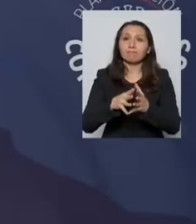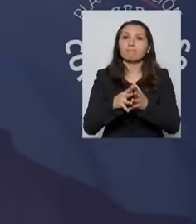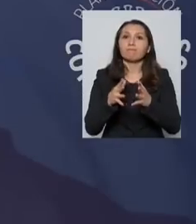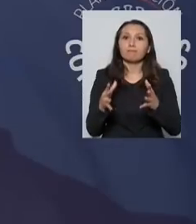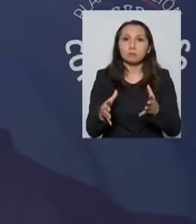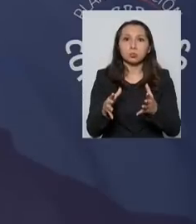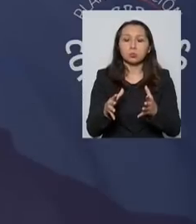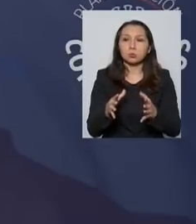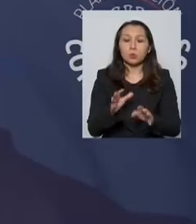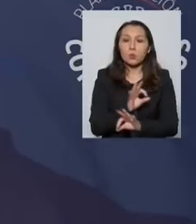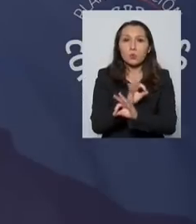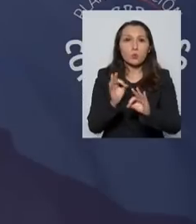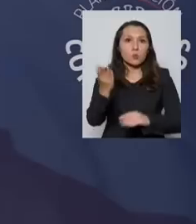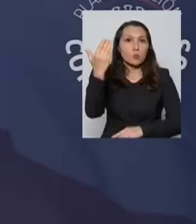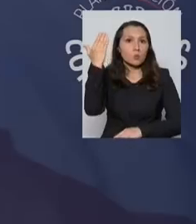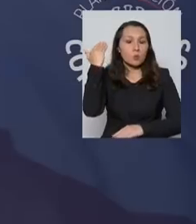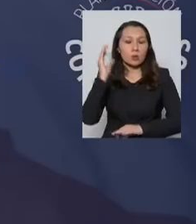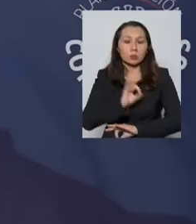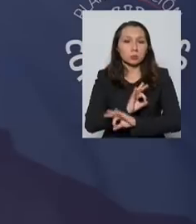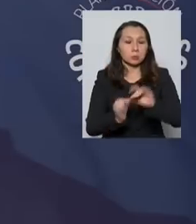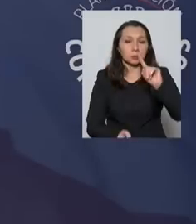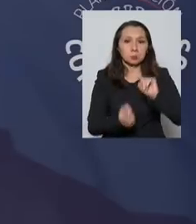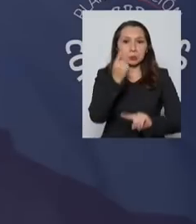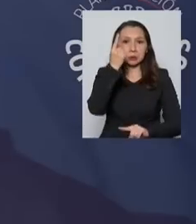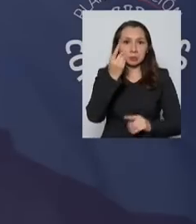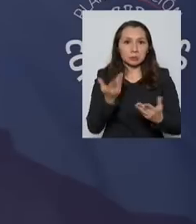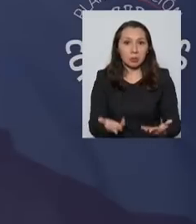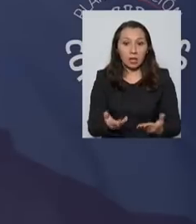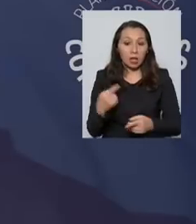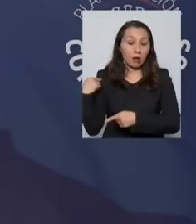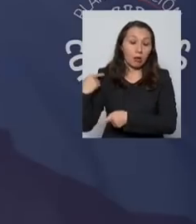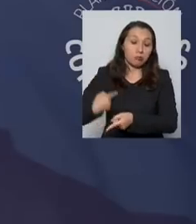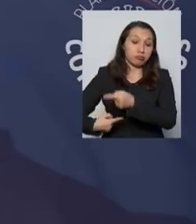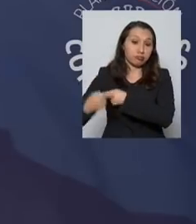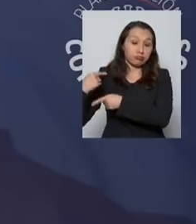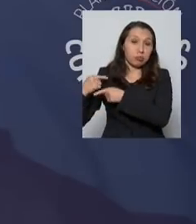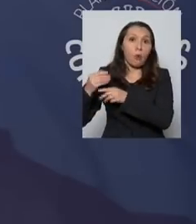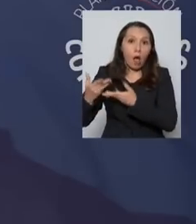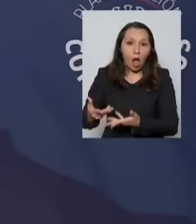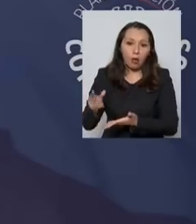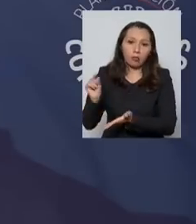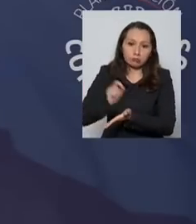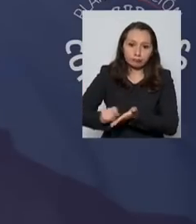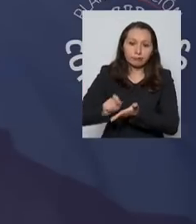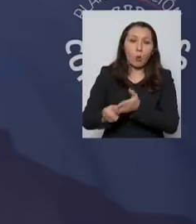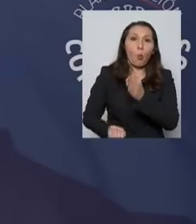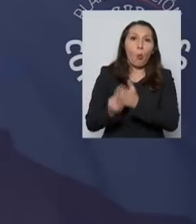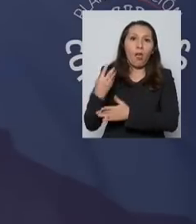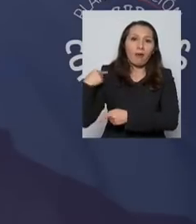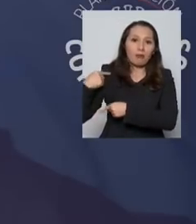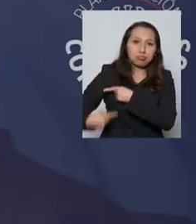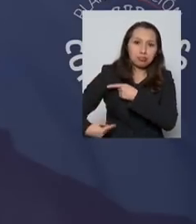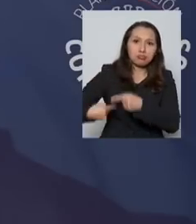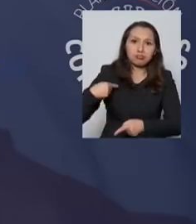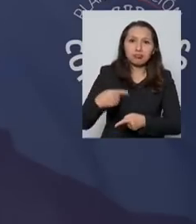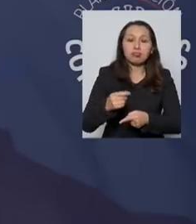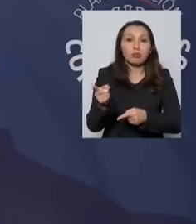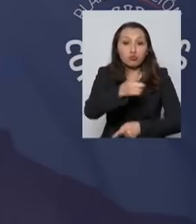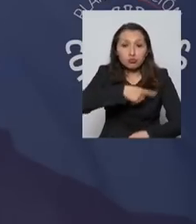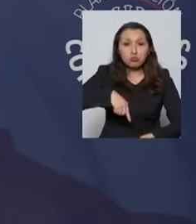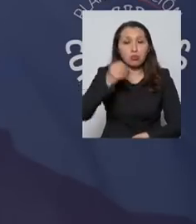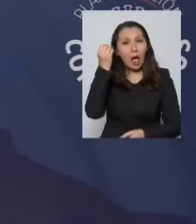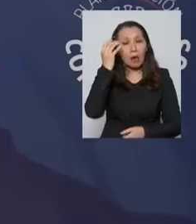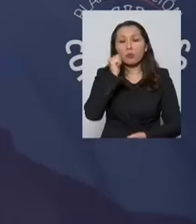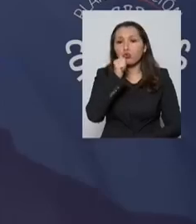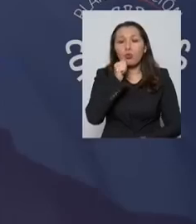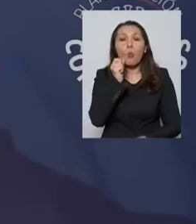inédita, en la cual la historia se está escribiendo y estamos aprendiendo todos los